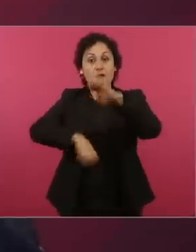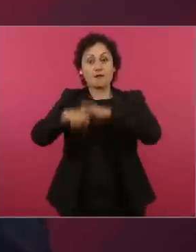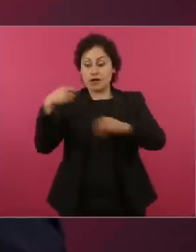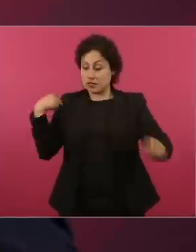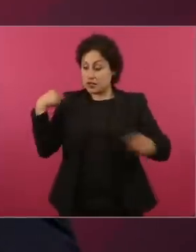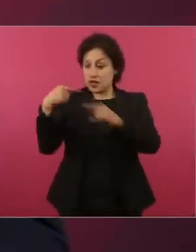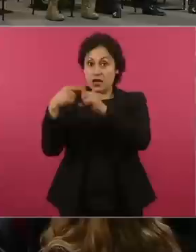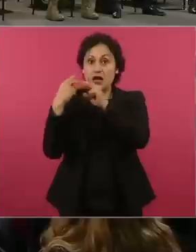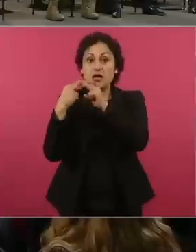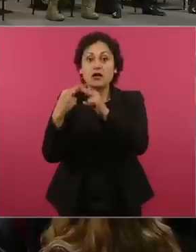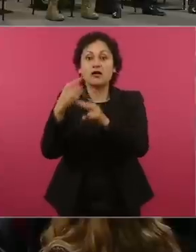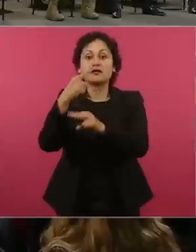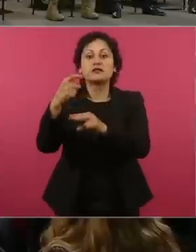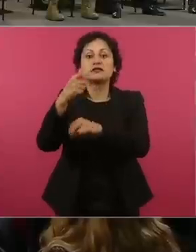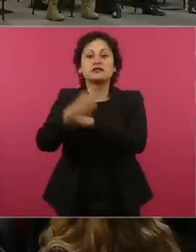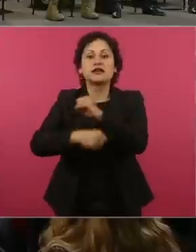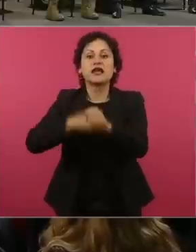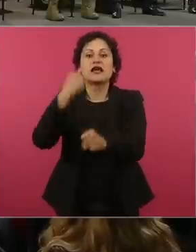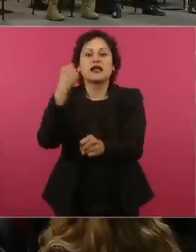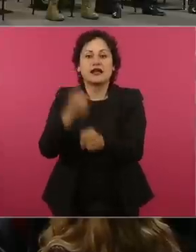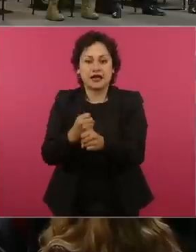germina con este su gobierno.